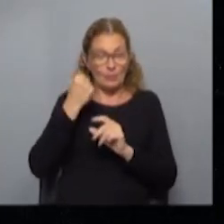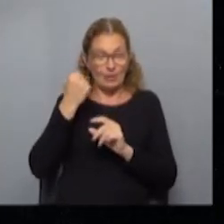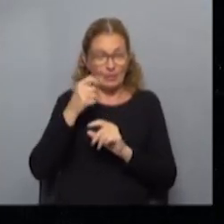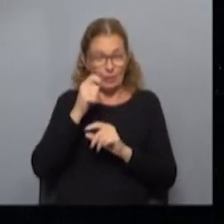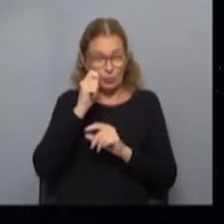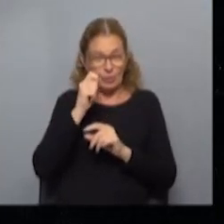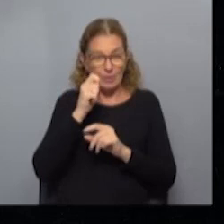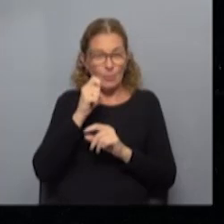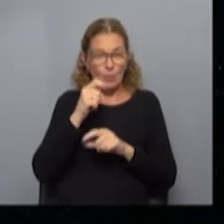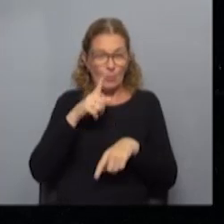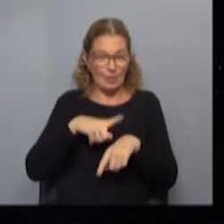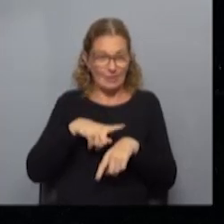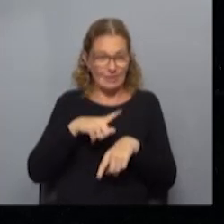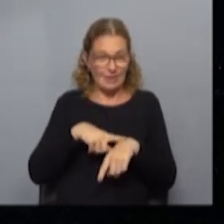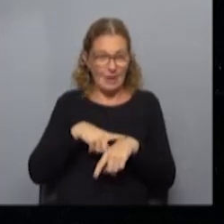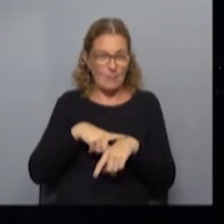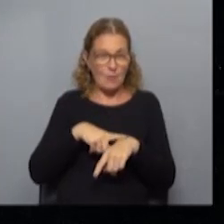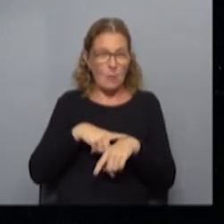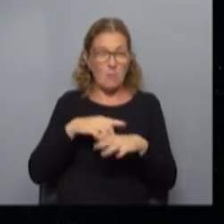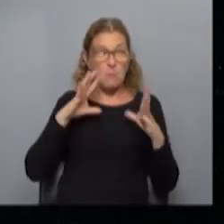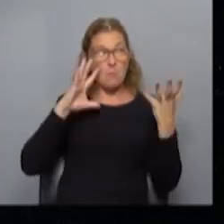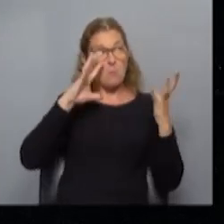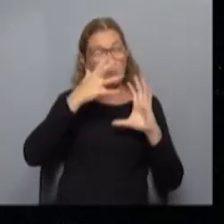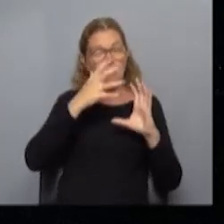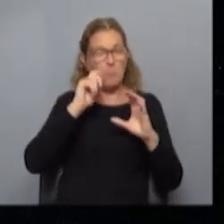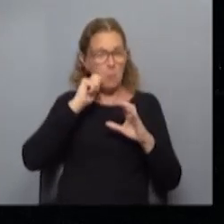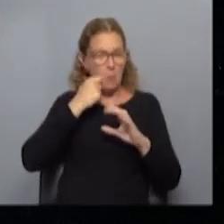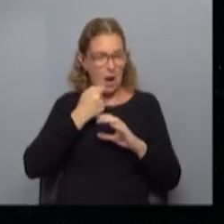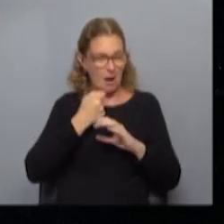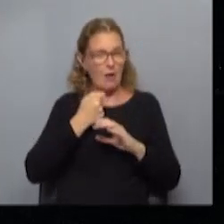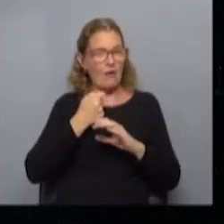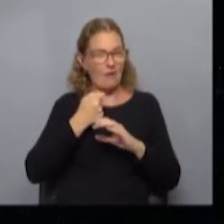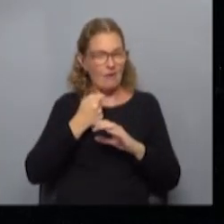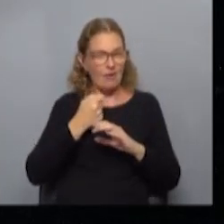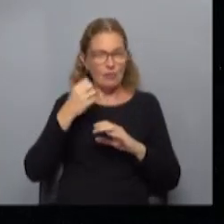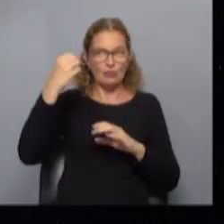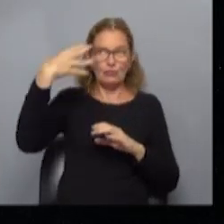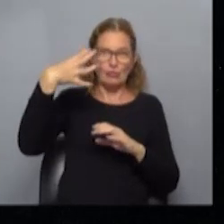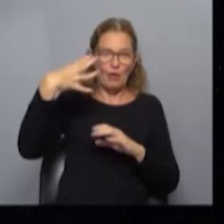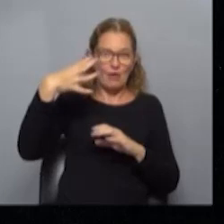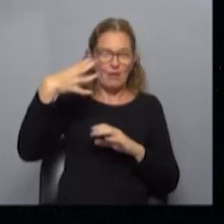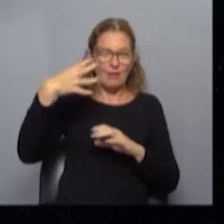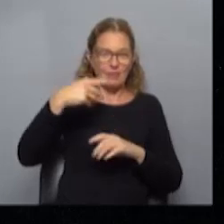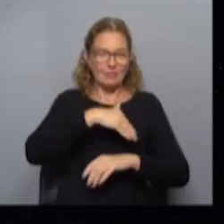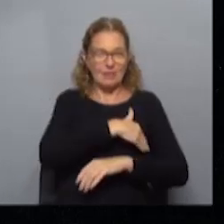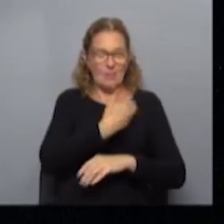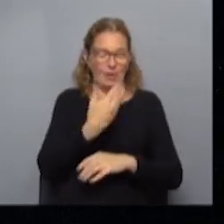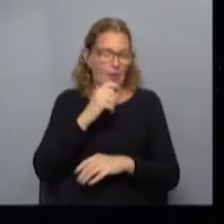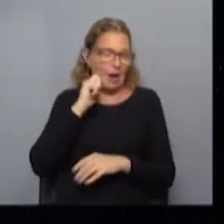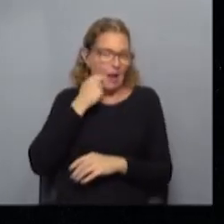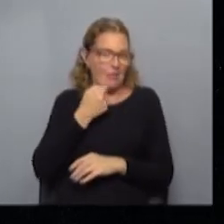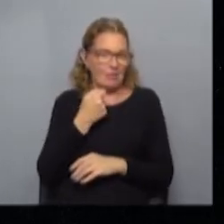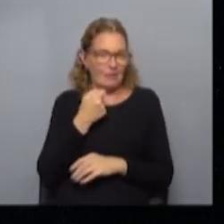turismo, que es el factor tiempo, muy buen tiempo acá en Salto, realmente, mucho sol, temperaturas agradables,